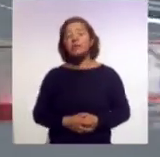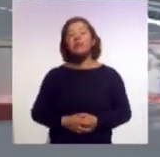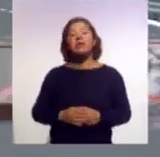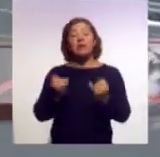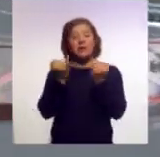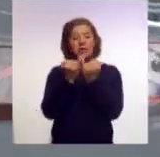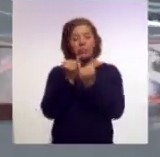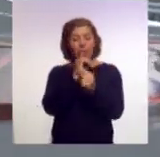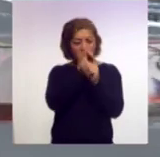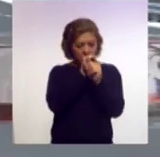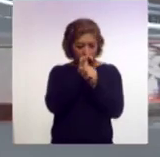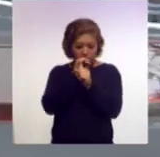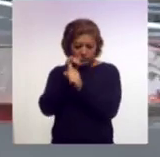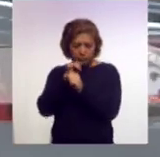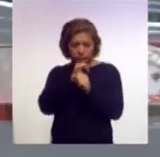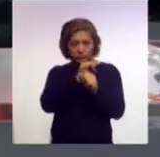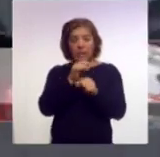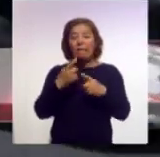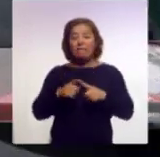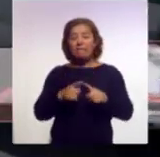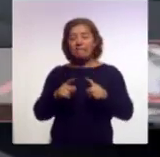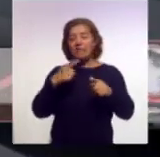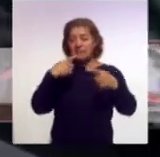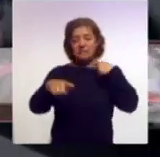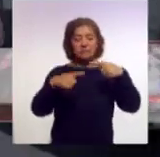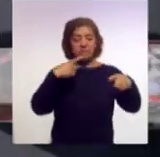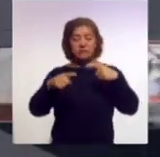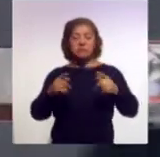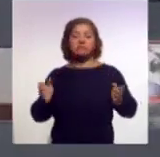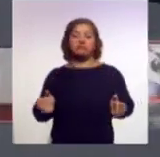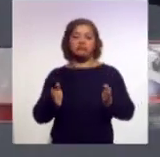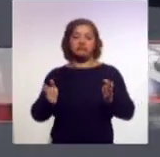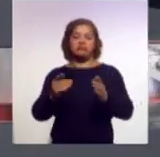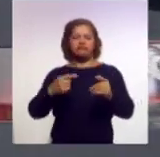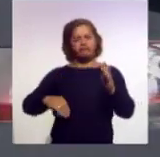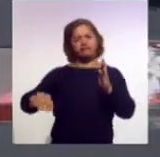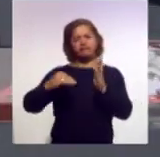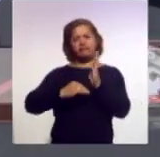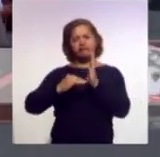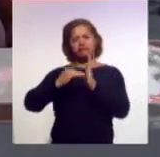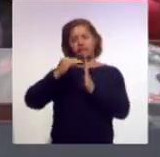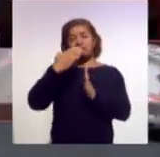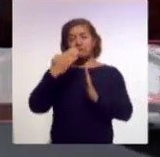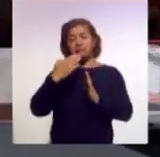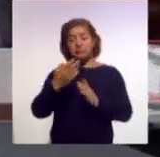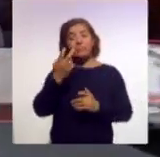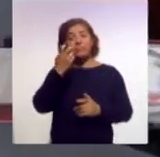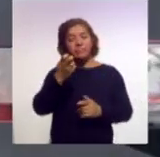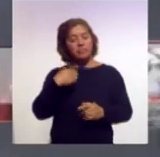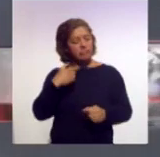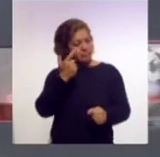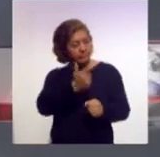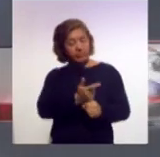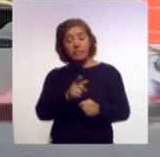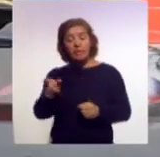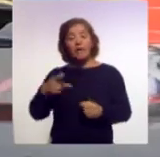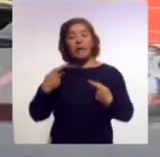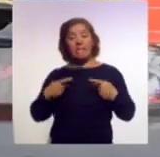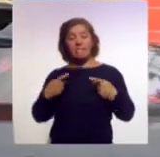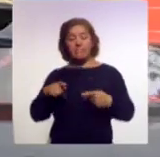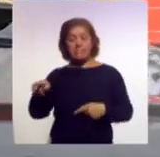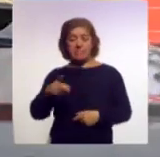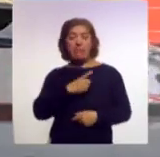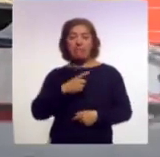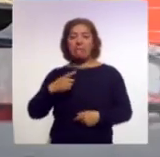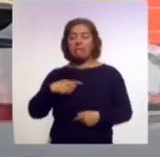por diversos delitos avanzan en otras instancias, por lo que señaló que precisamente a los ciudadanos se les debe